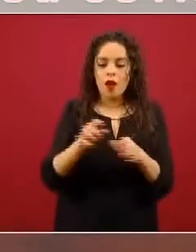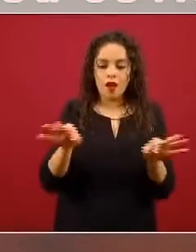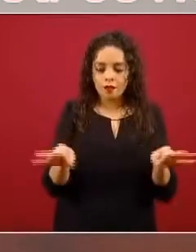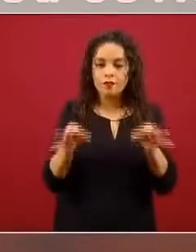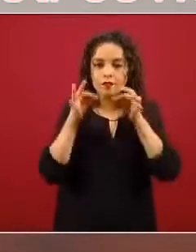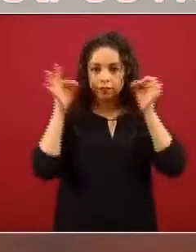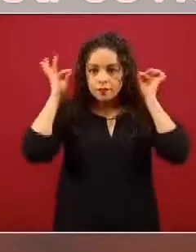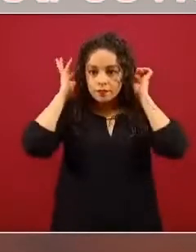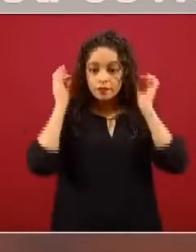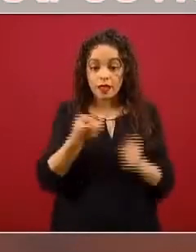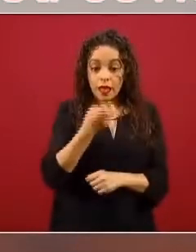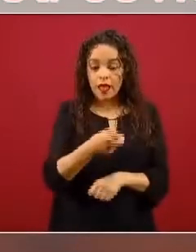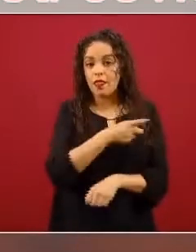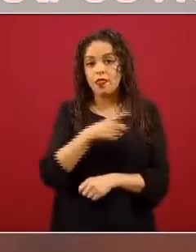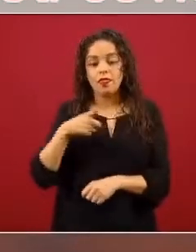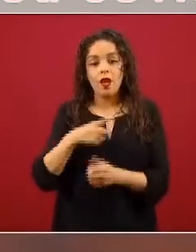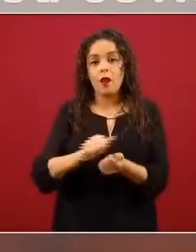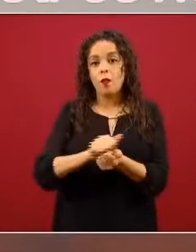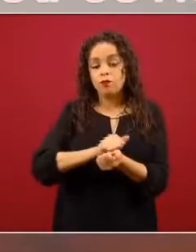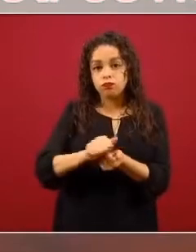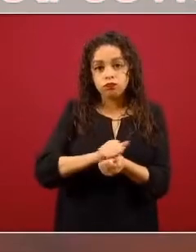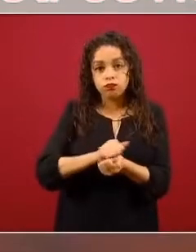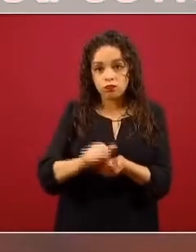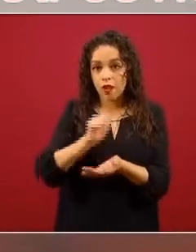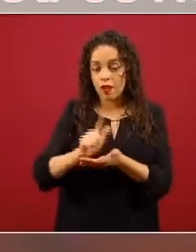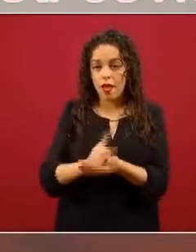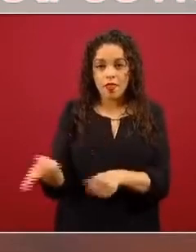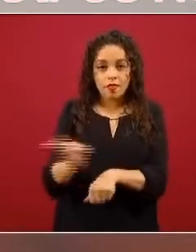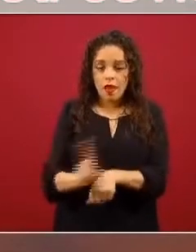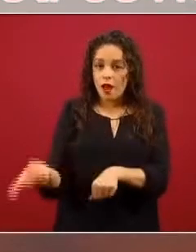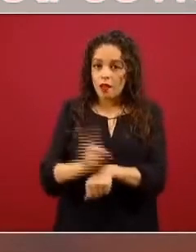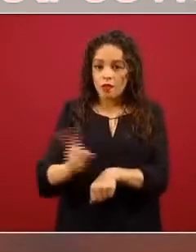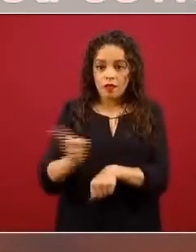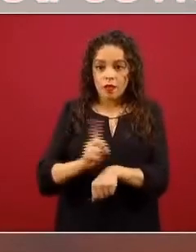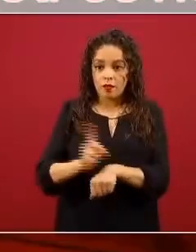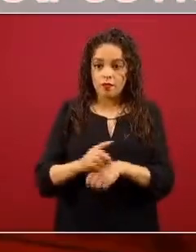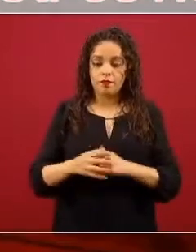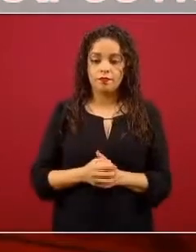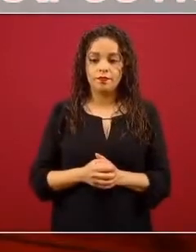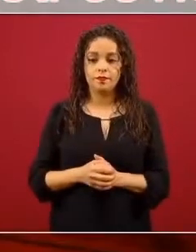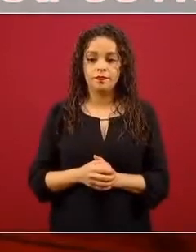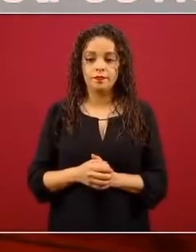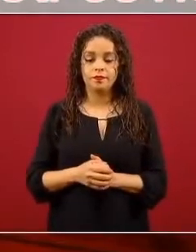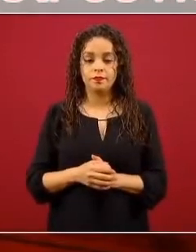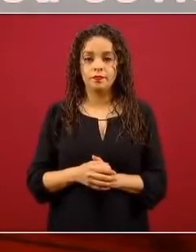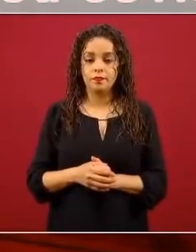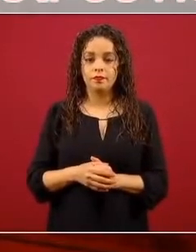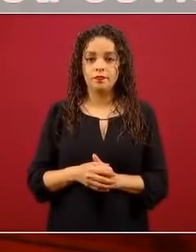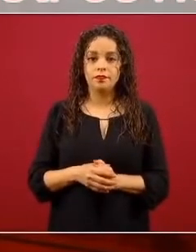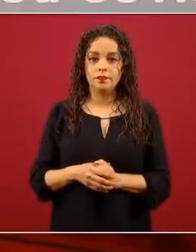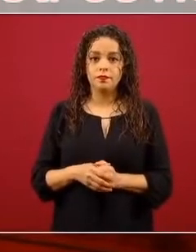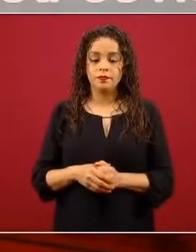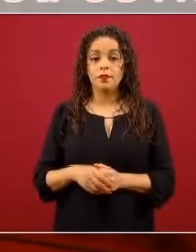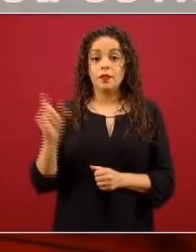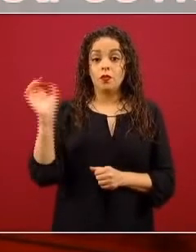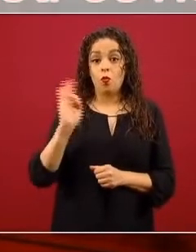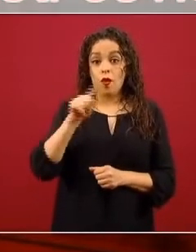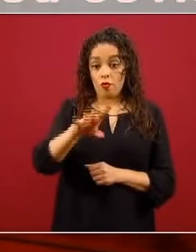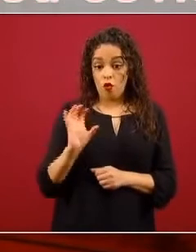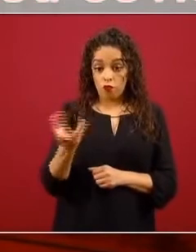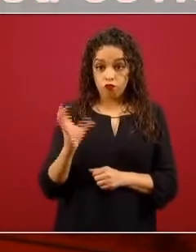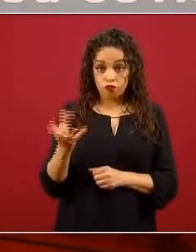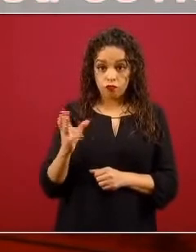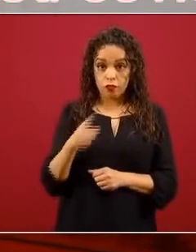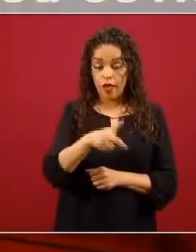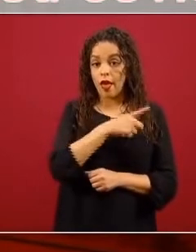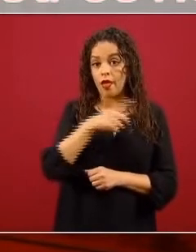lavar diariamente. Y es importante, si tenemos lavador, hacerlos a temperaturas altas para que se pueda inactivar el